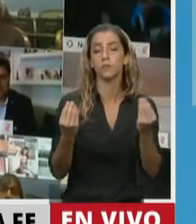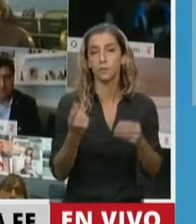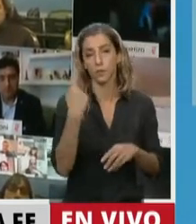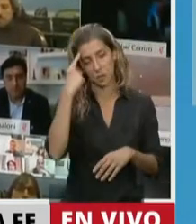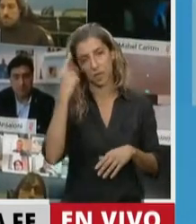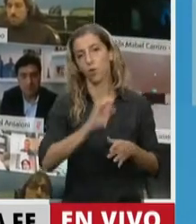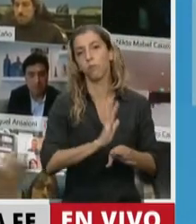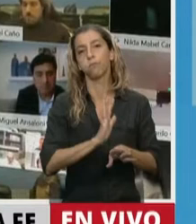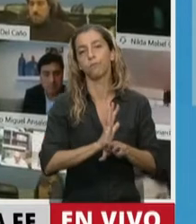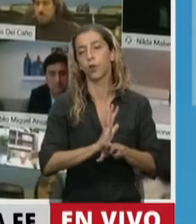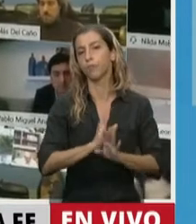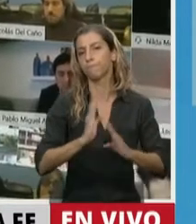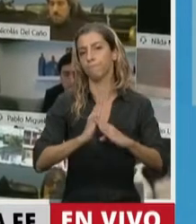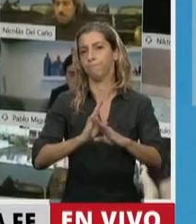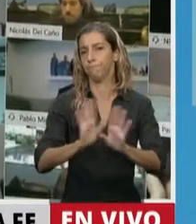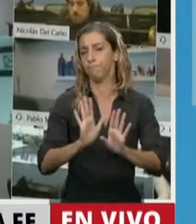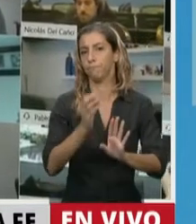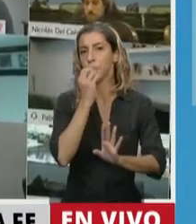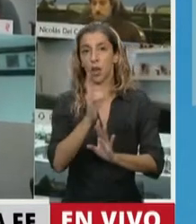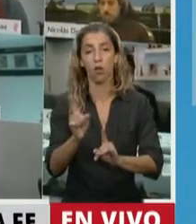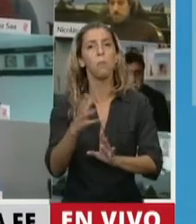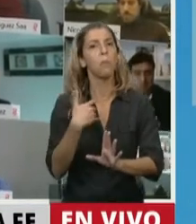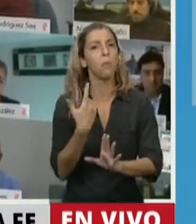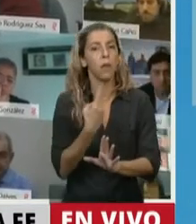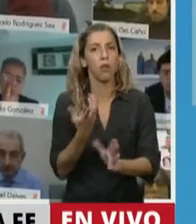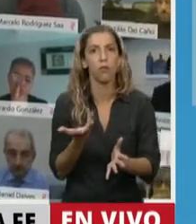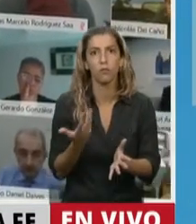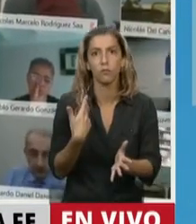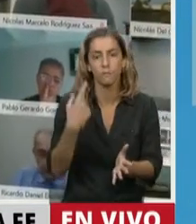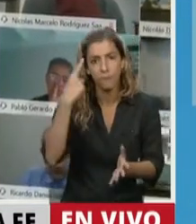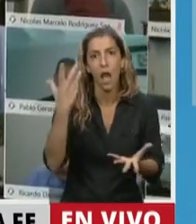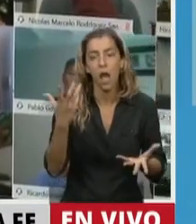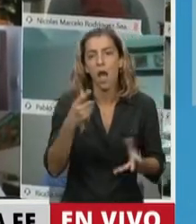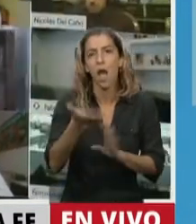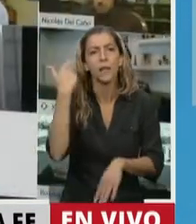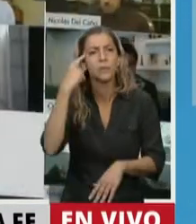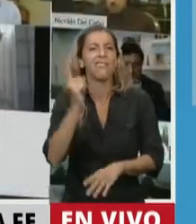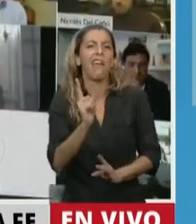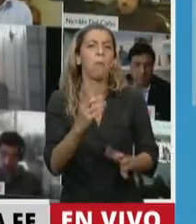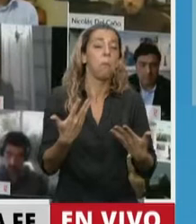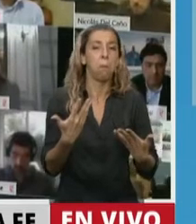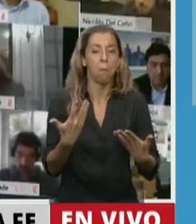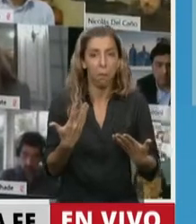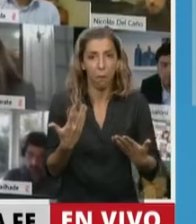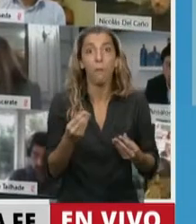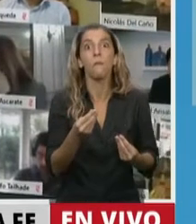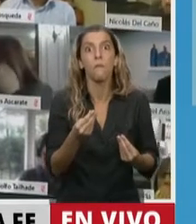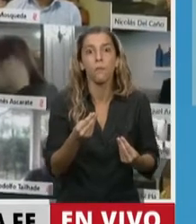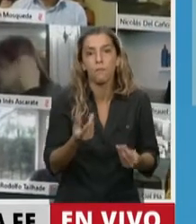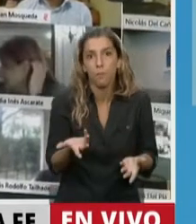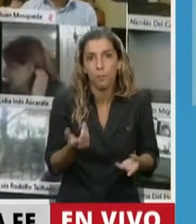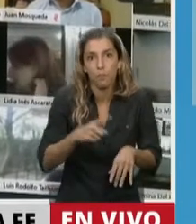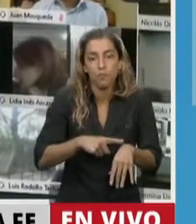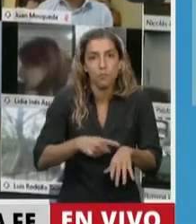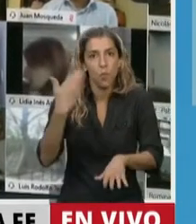prever situaciones excepcionales como las que estamos viviendo. Cerraba las puertas porque en esa coyuntura había